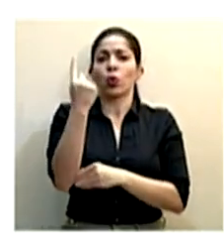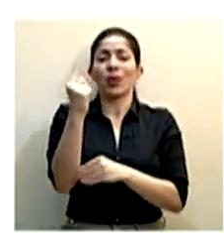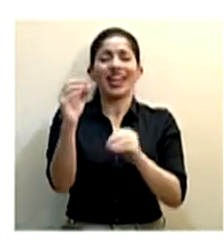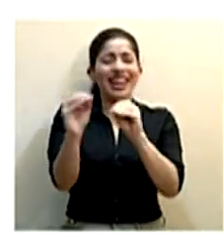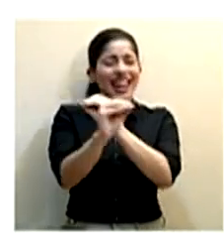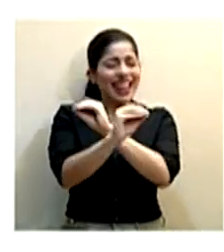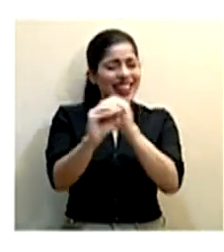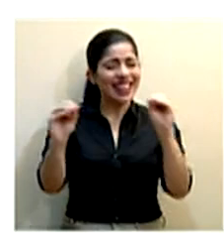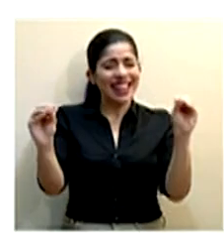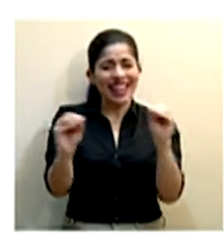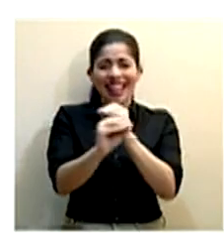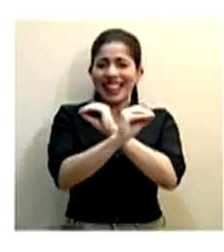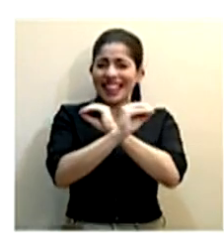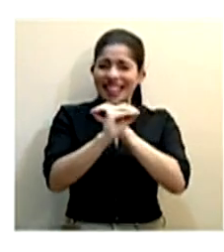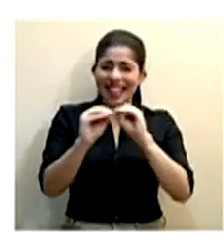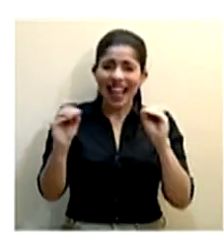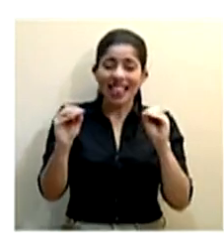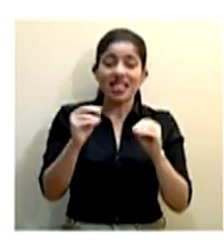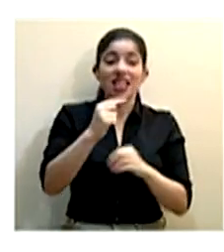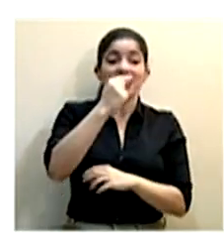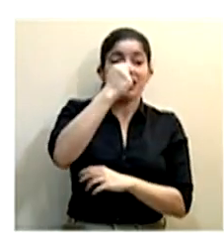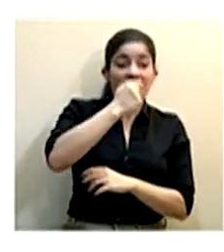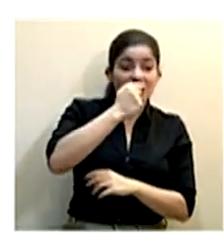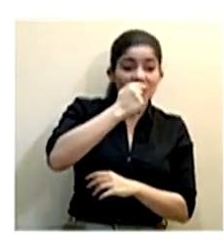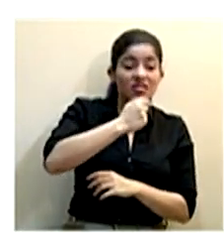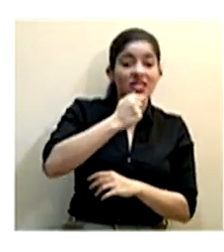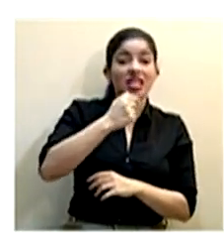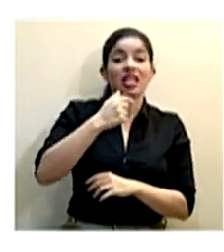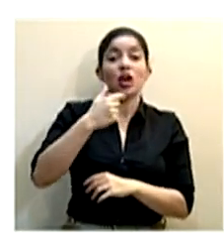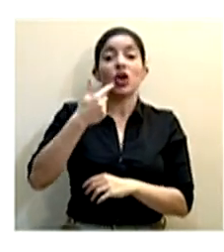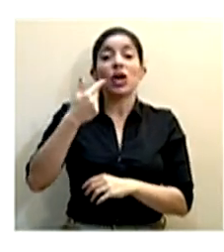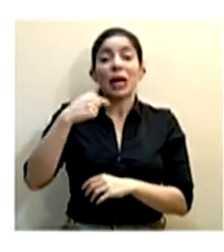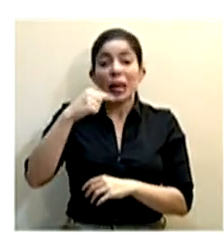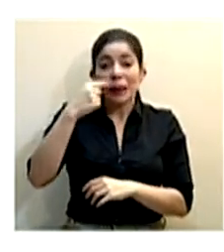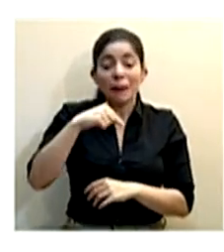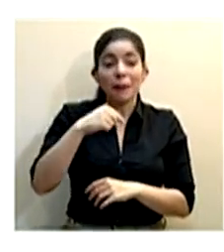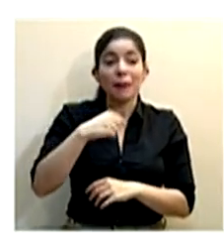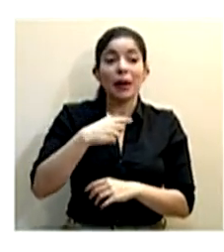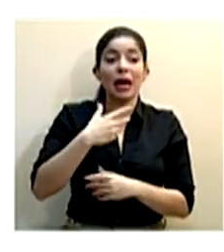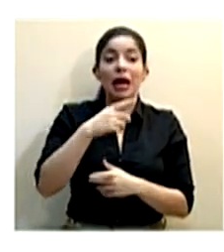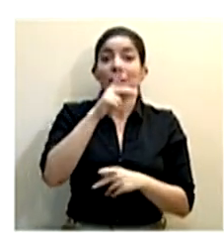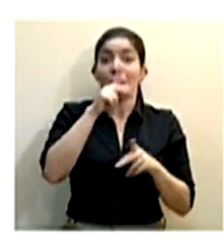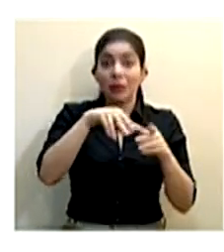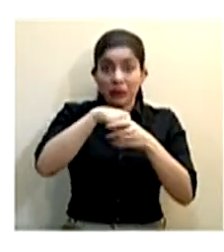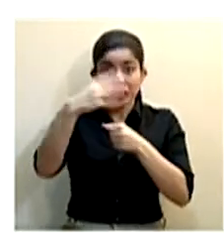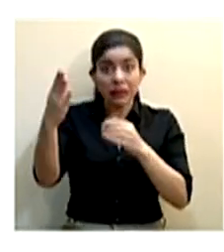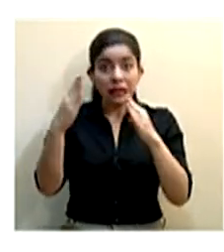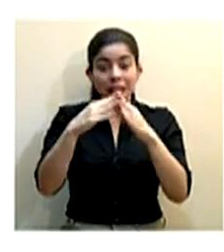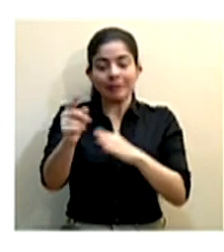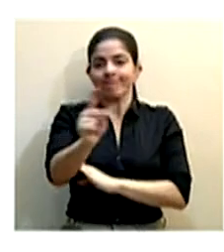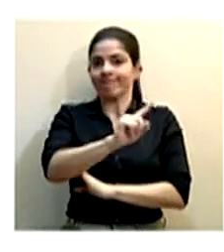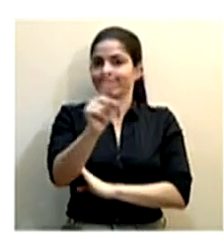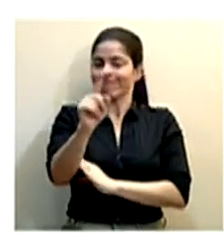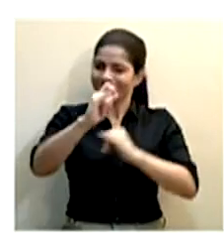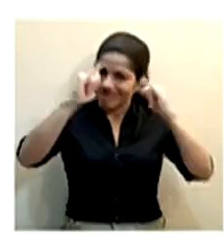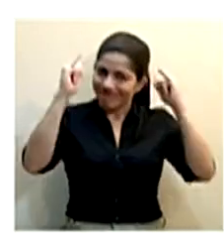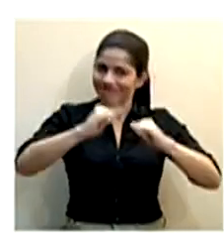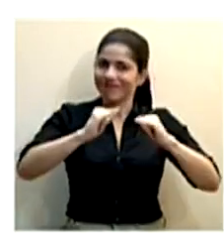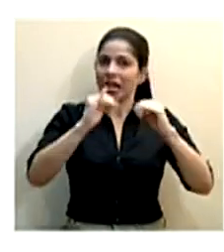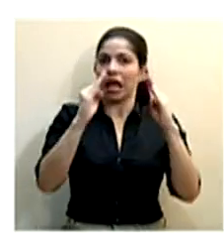absolutamente nadie, con resfrio o gripe debe salir de su casa. Manténganse en la casa.